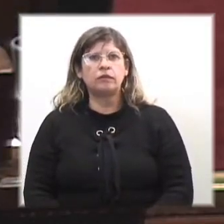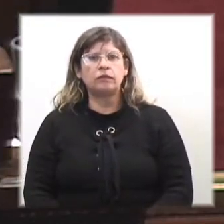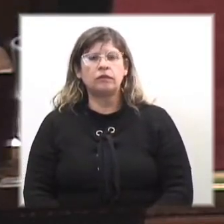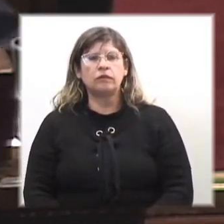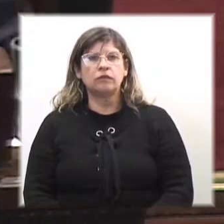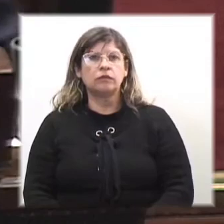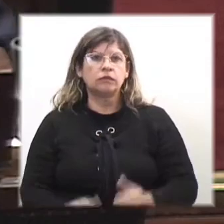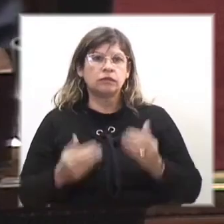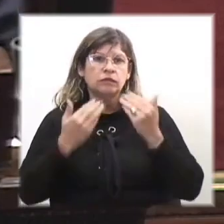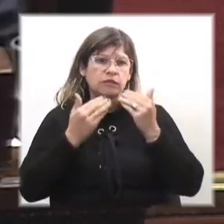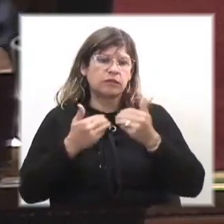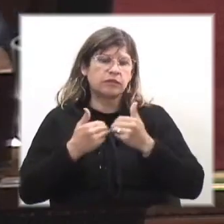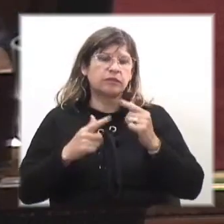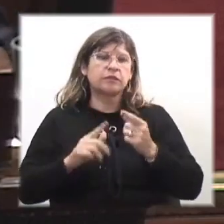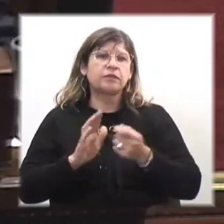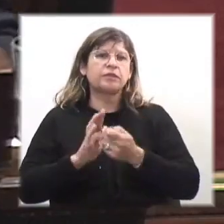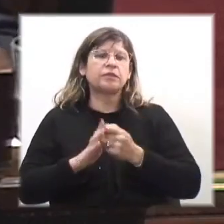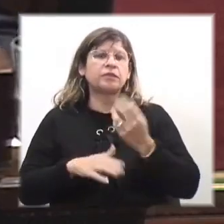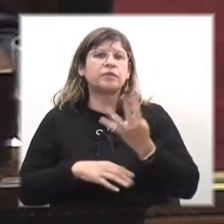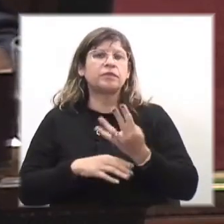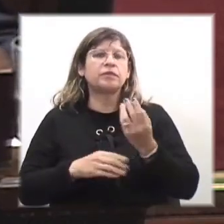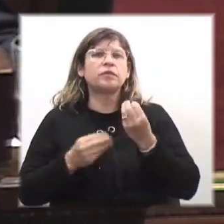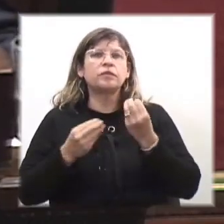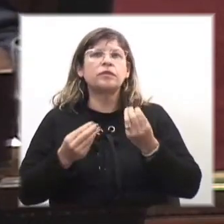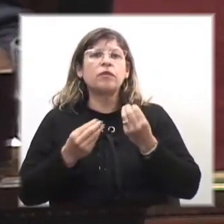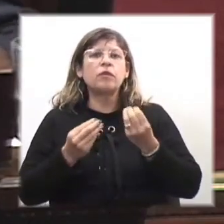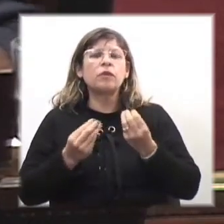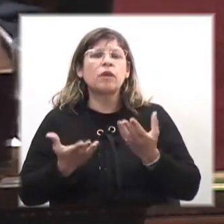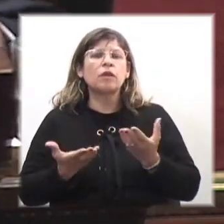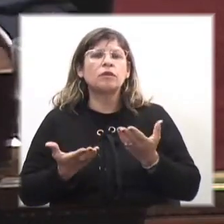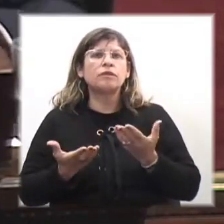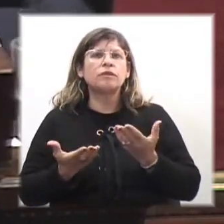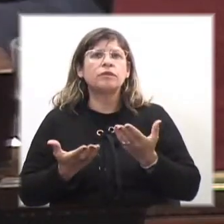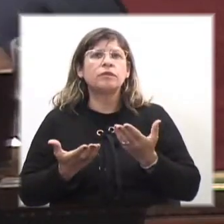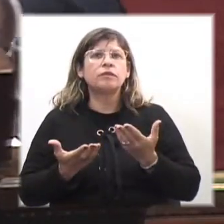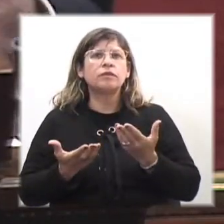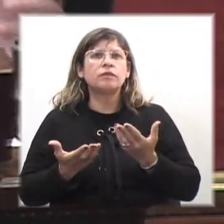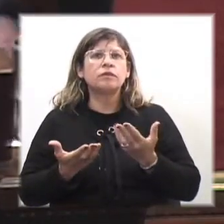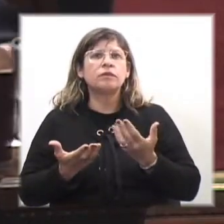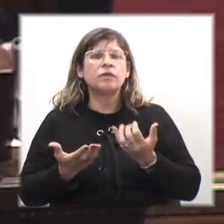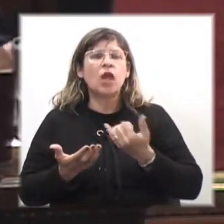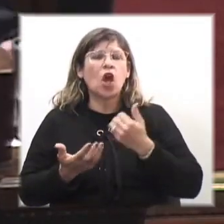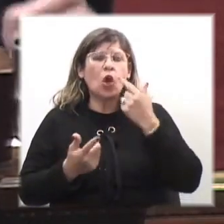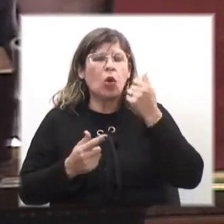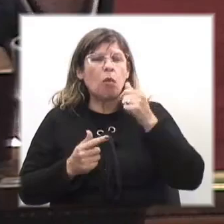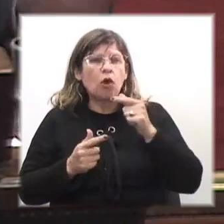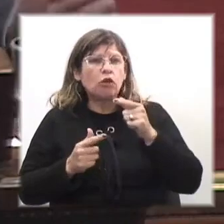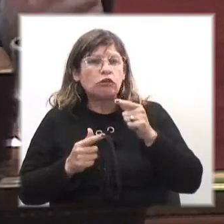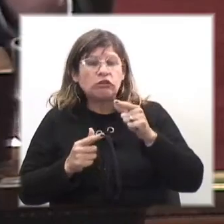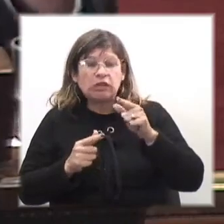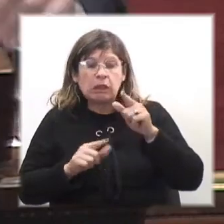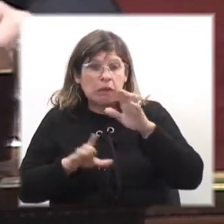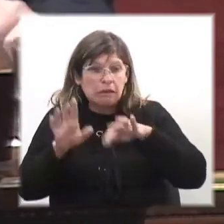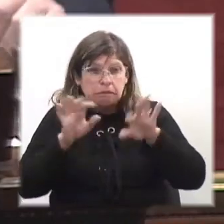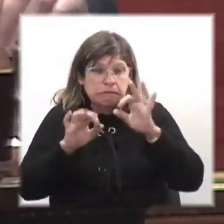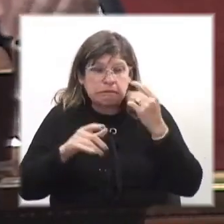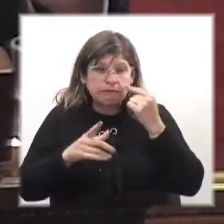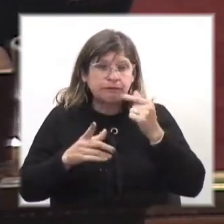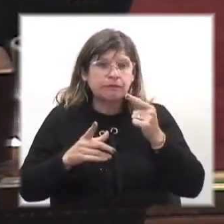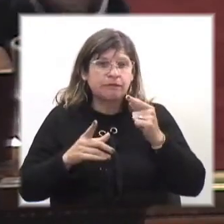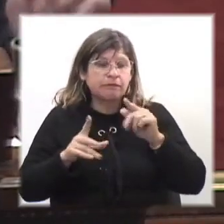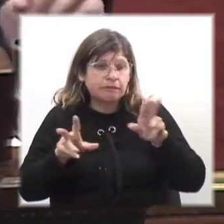La pregunta que nos hacemos en el artículo 4, ¿cómo se discrimina el ingreso de dinero